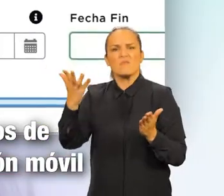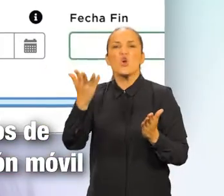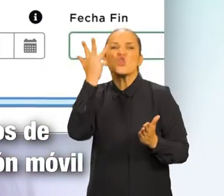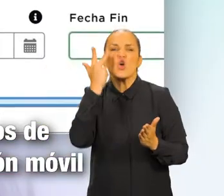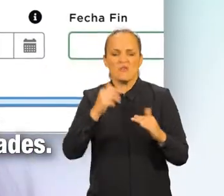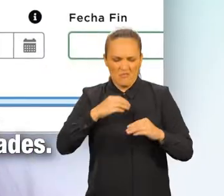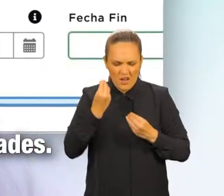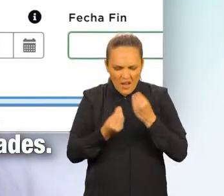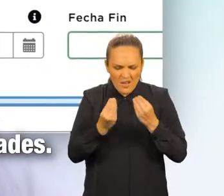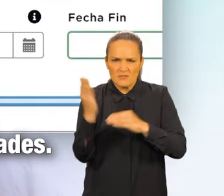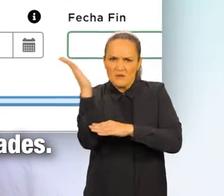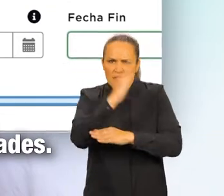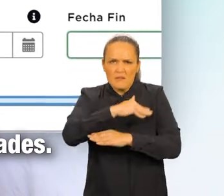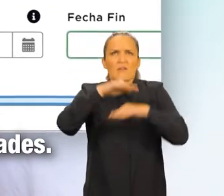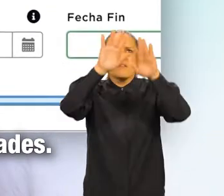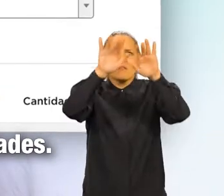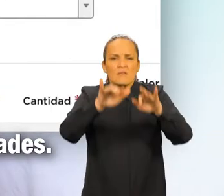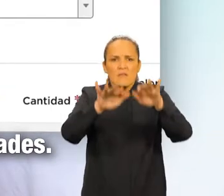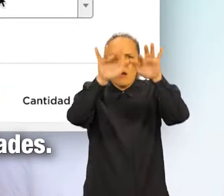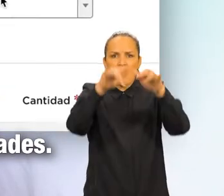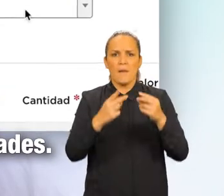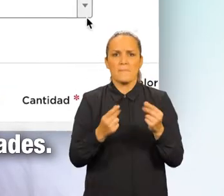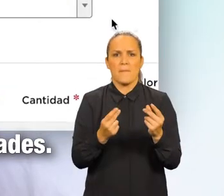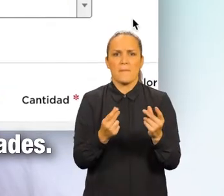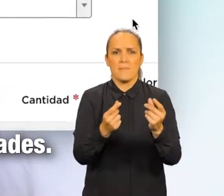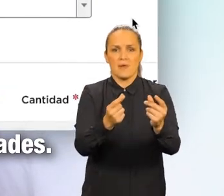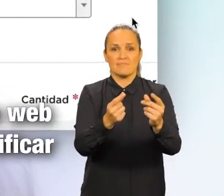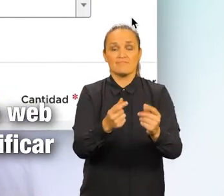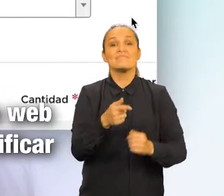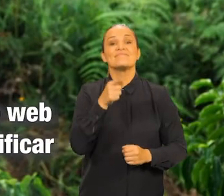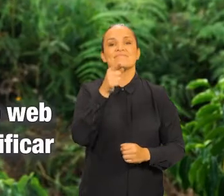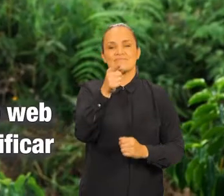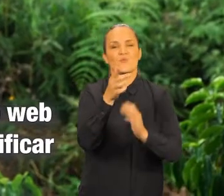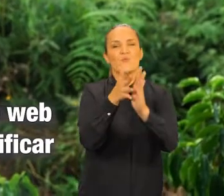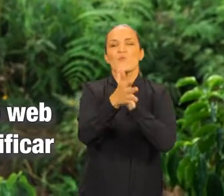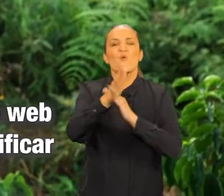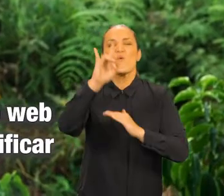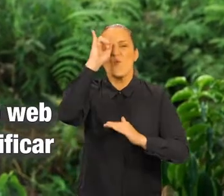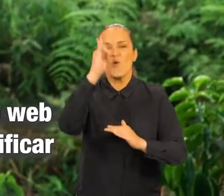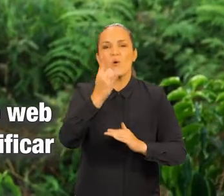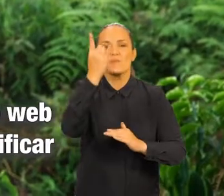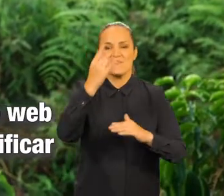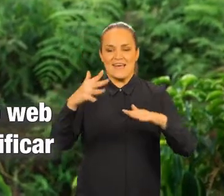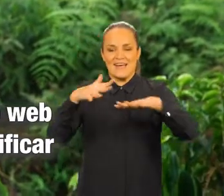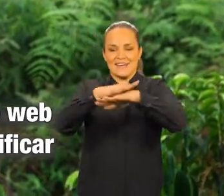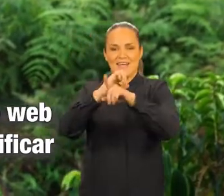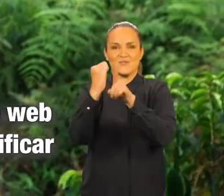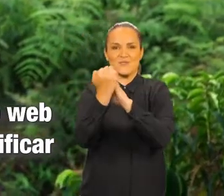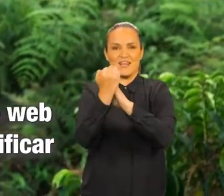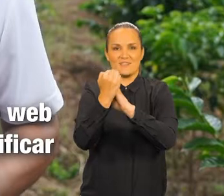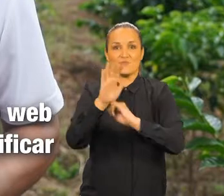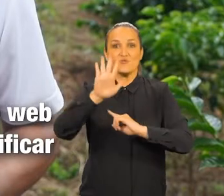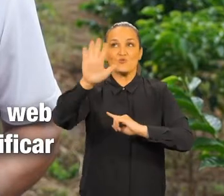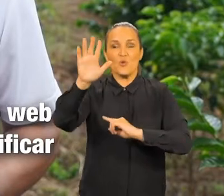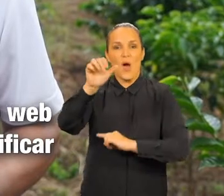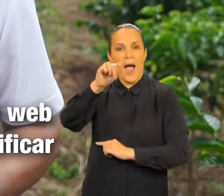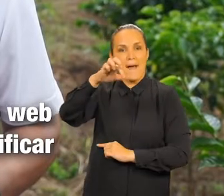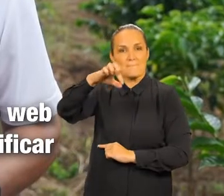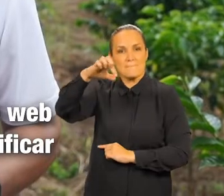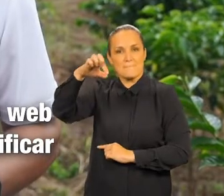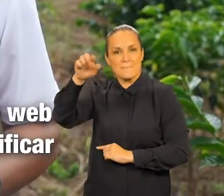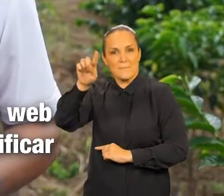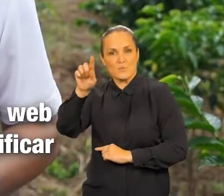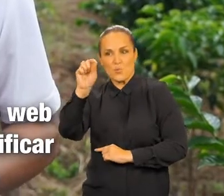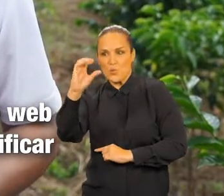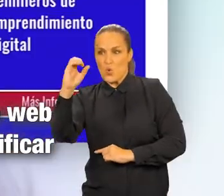aplicación móvil diariamente el registro de todas mis actividades. Esto es gracias a las redes sociales y el sitio web que